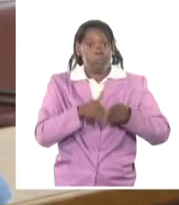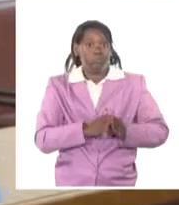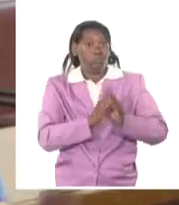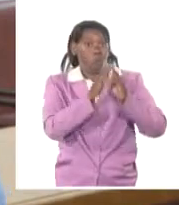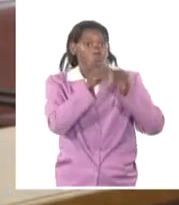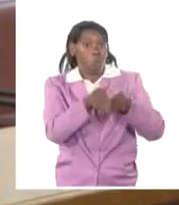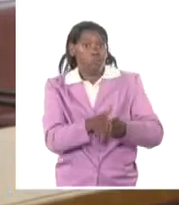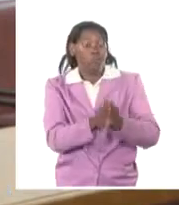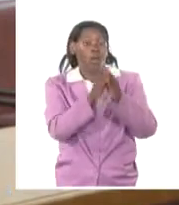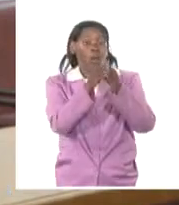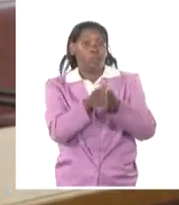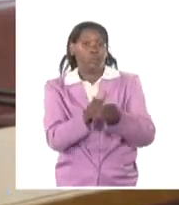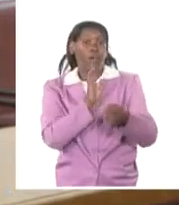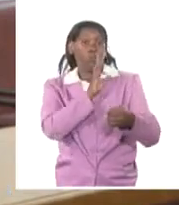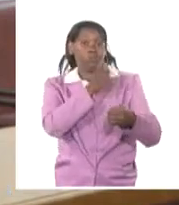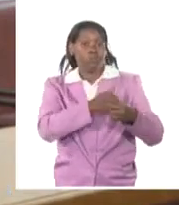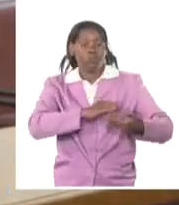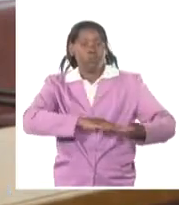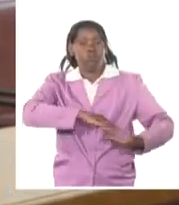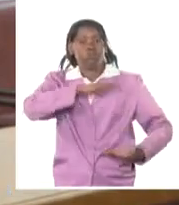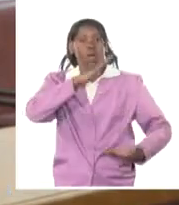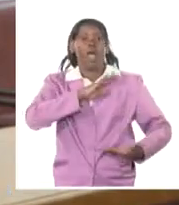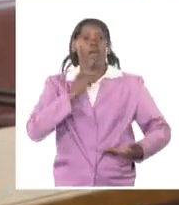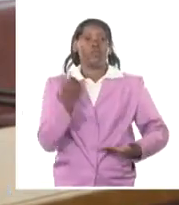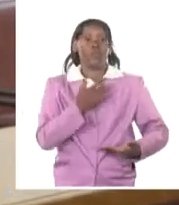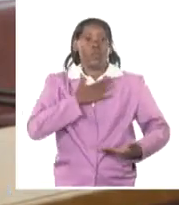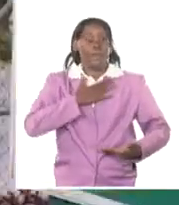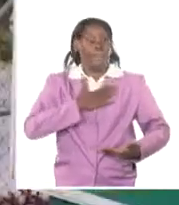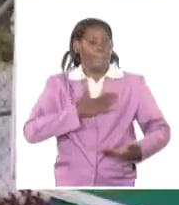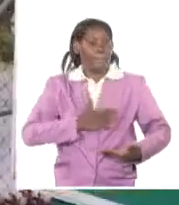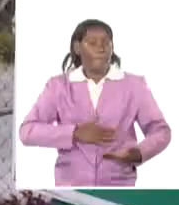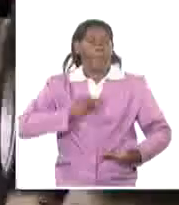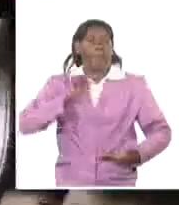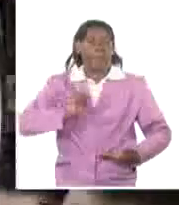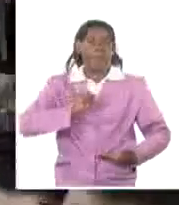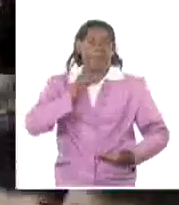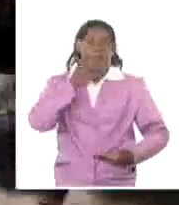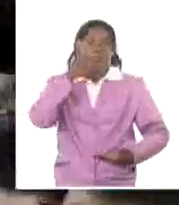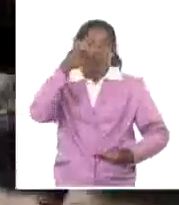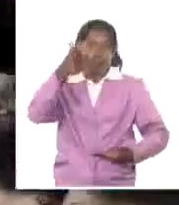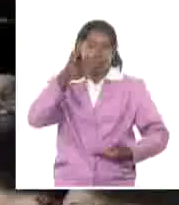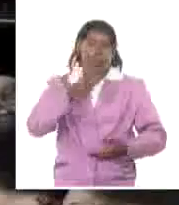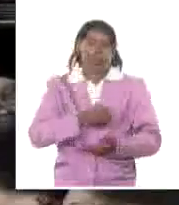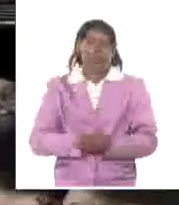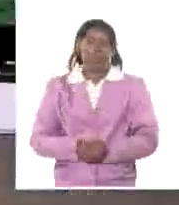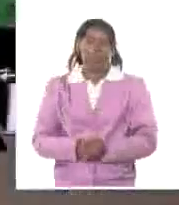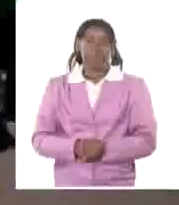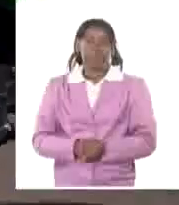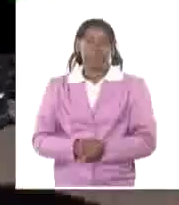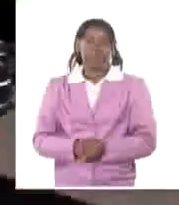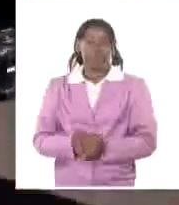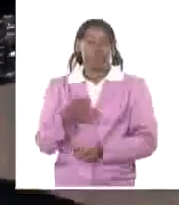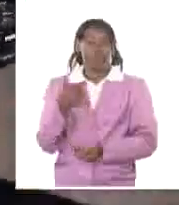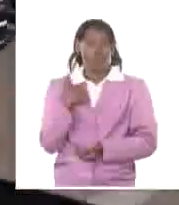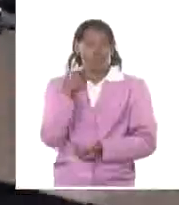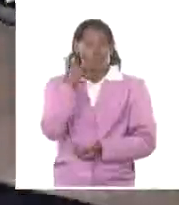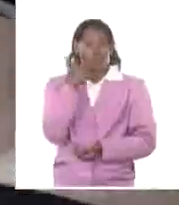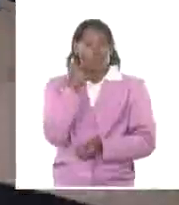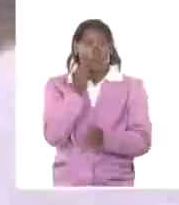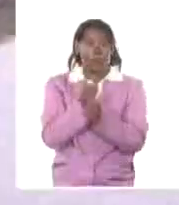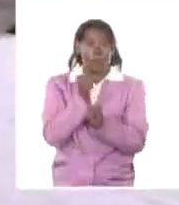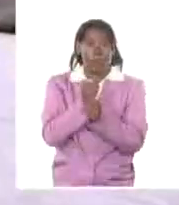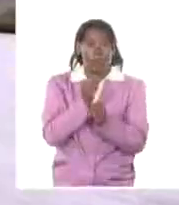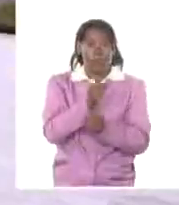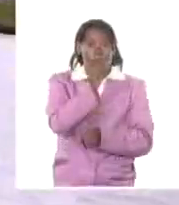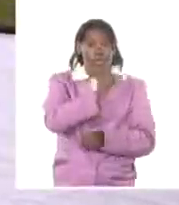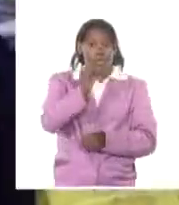electrógenos. Entonces ahí es donde está la balanza que se juega día a día. Yo puedo decirle, Bernardo, que los trabajadores de CUPES y de la electricidad no